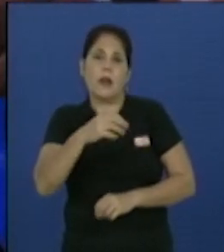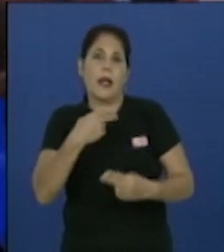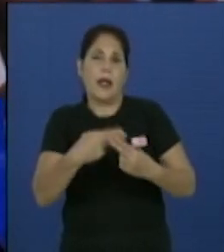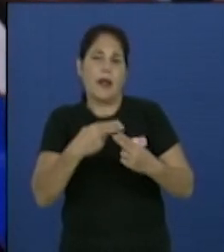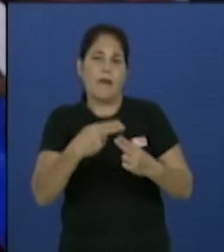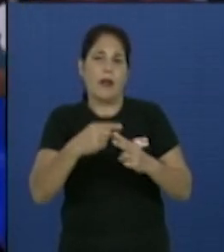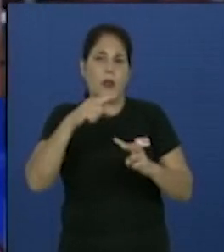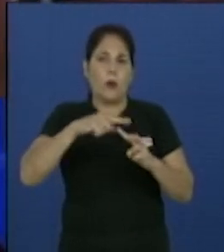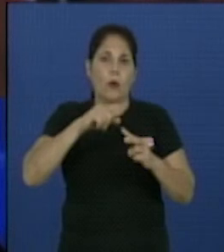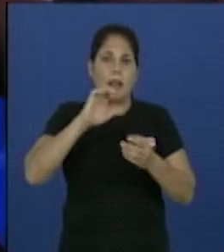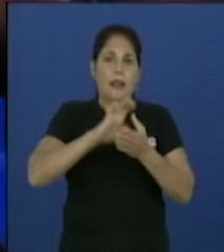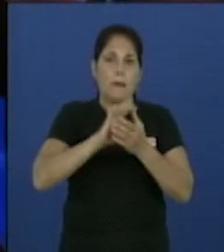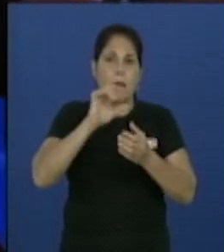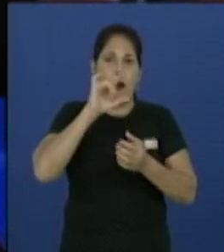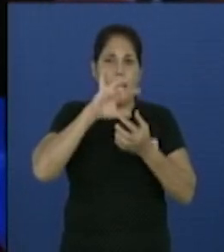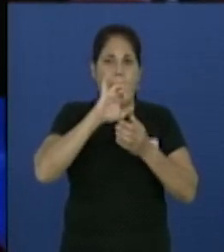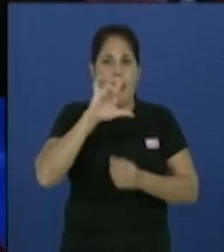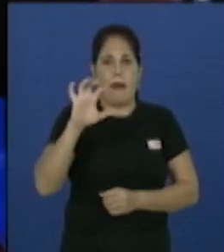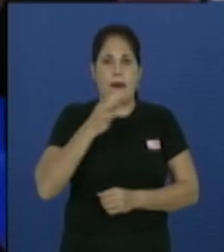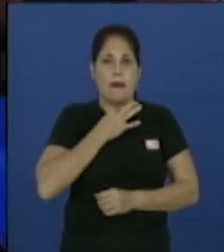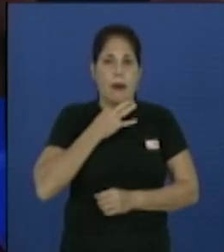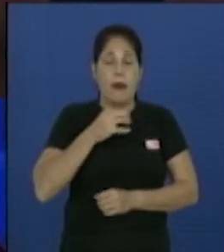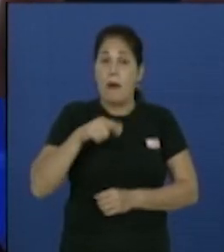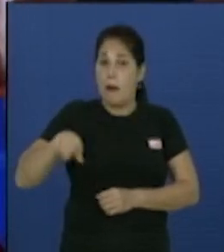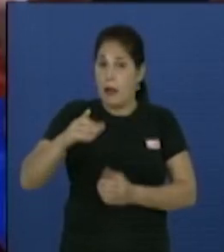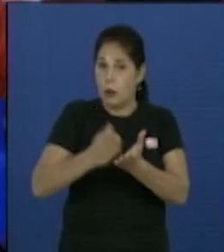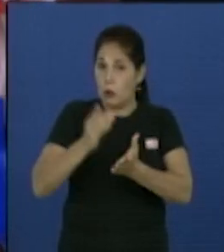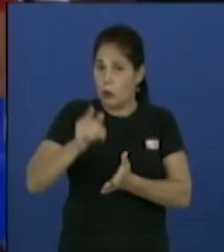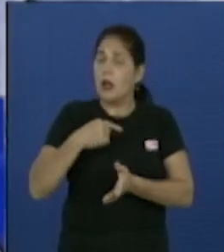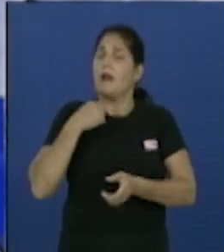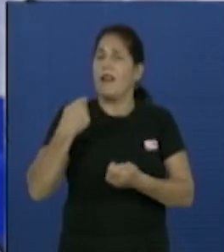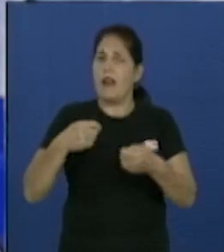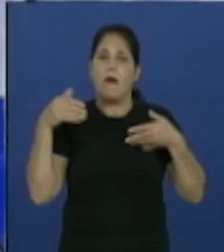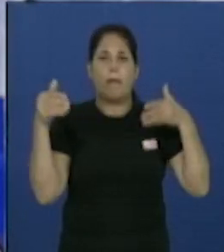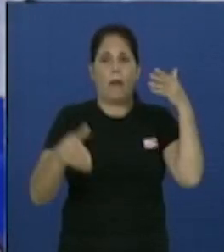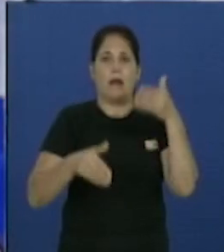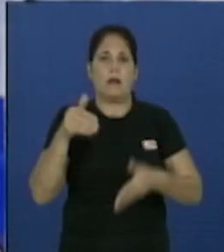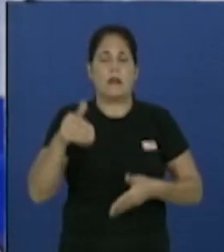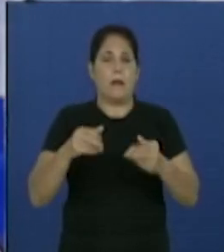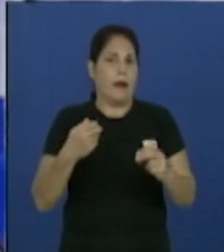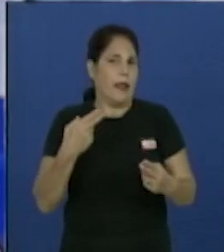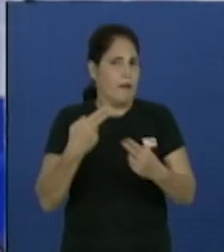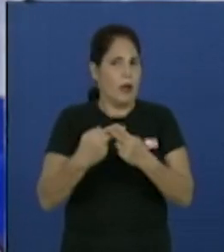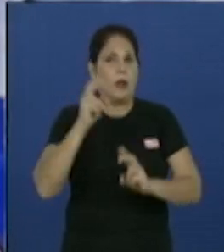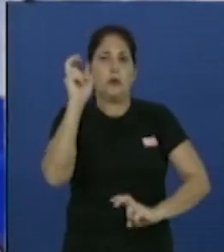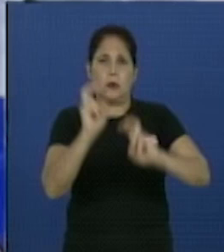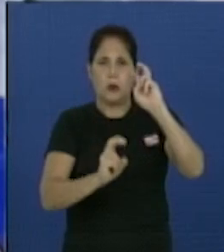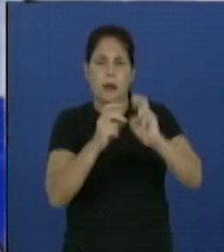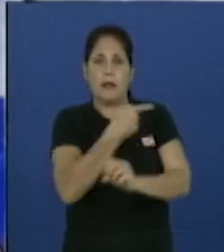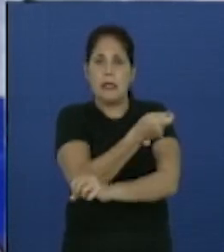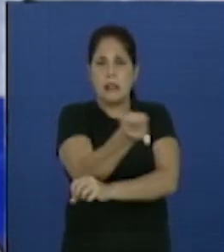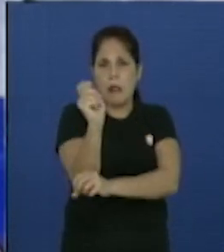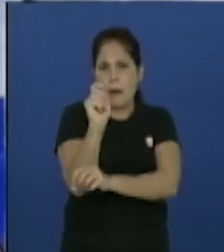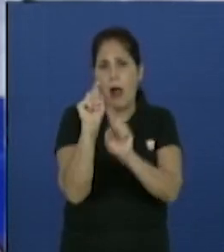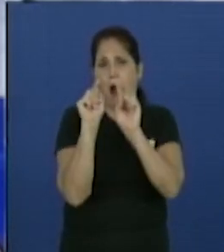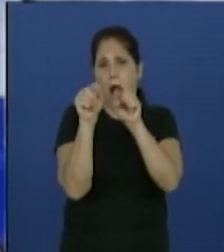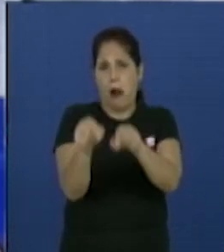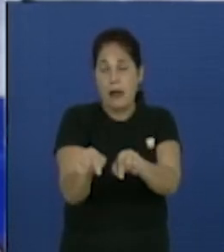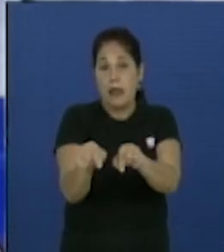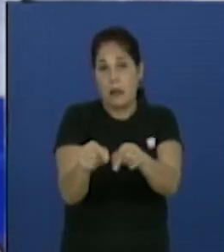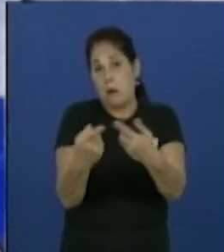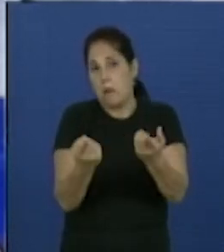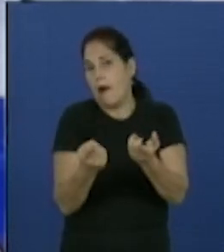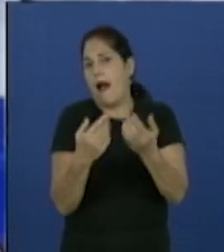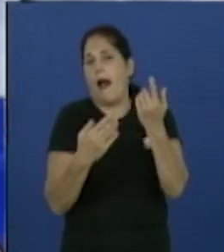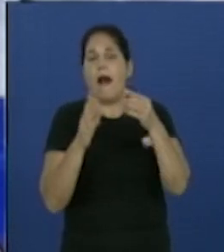Timbalaye. Es gratificante para nuestros estudiantes participar de los coloquios, de los talleres que se van a estar impartiendo mucho desde